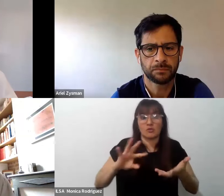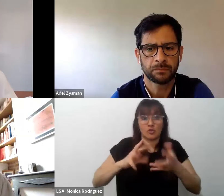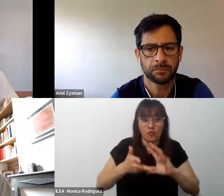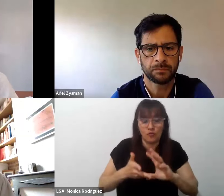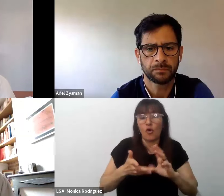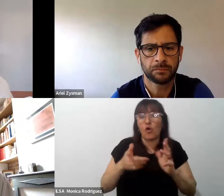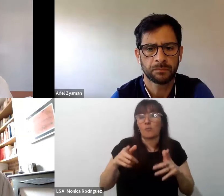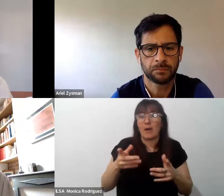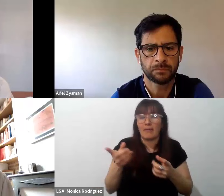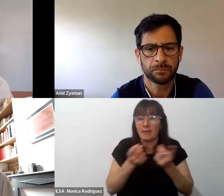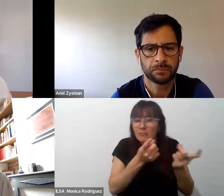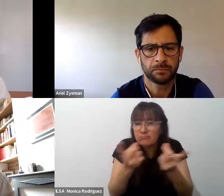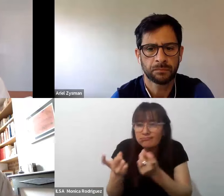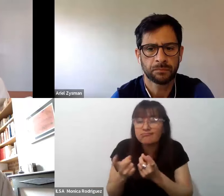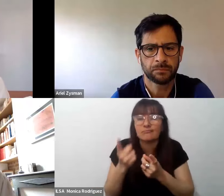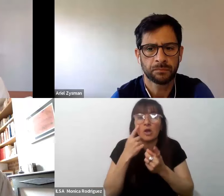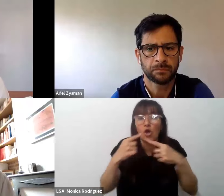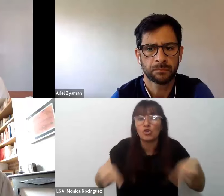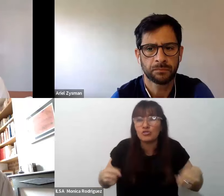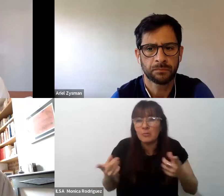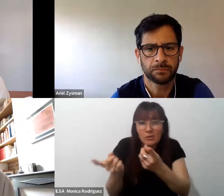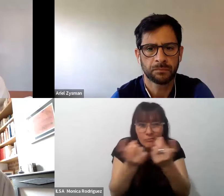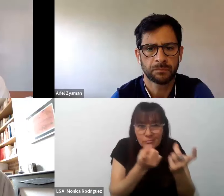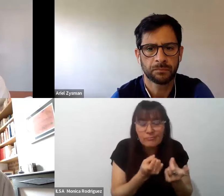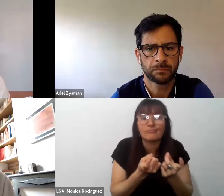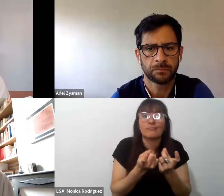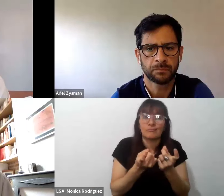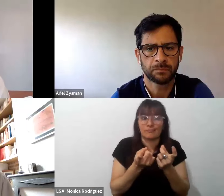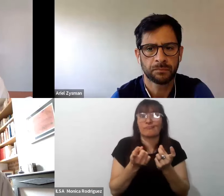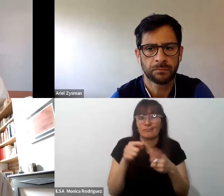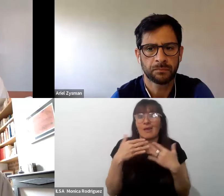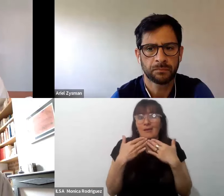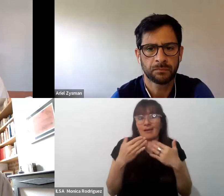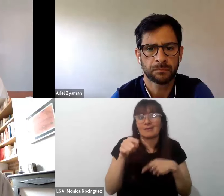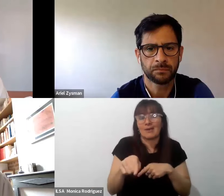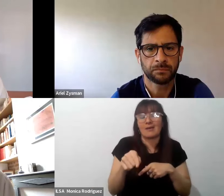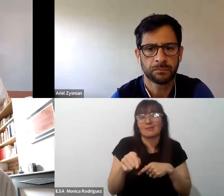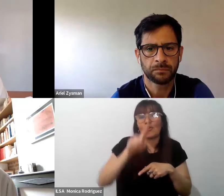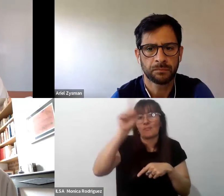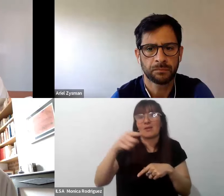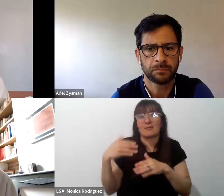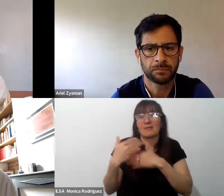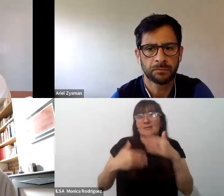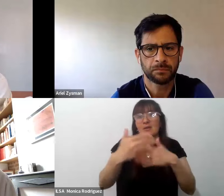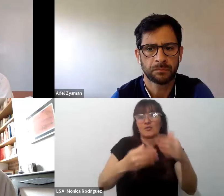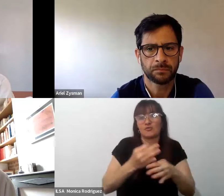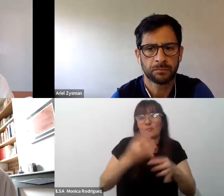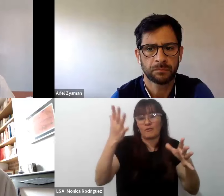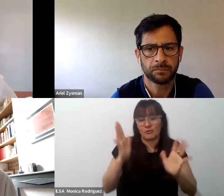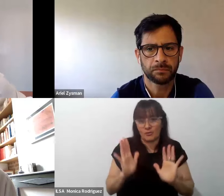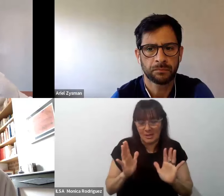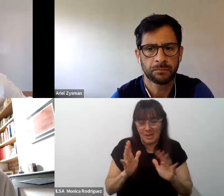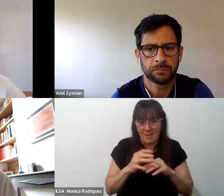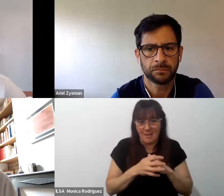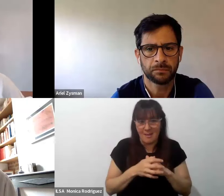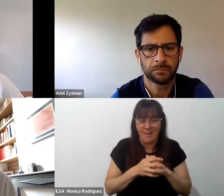se apropia de estos diferentes saberes ahí se juega su desarrollo profesional simplemente y es